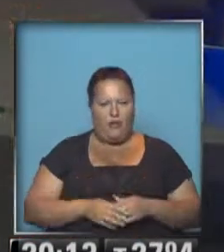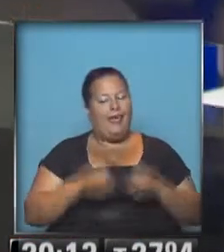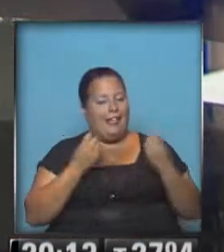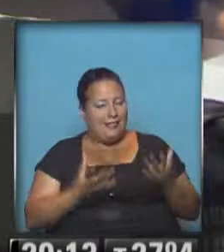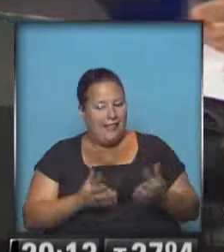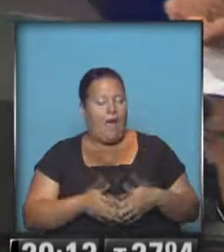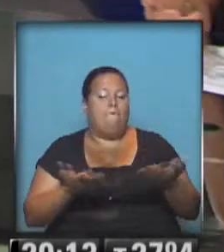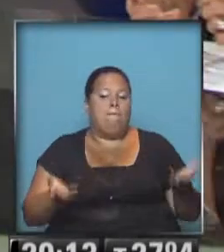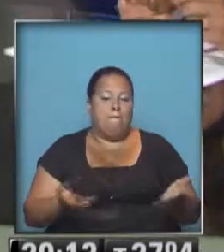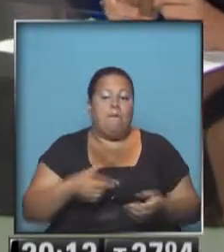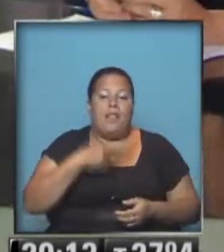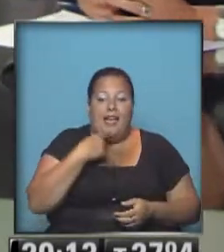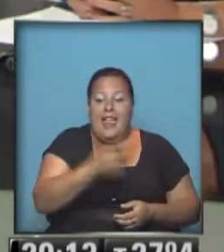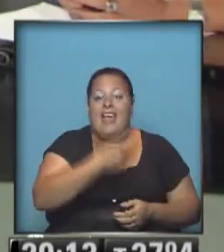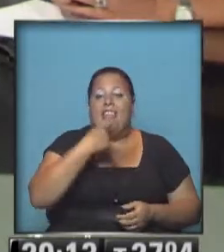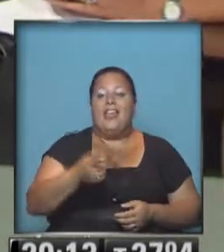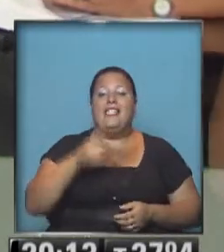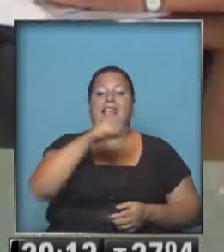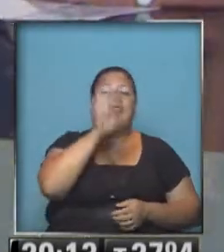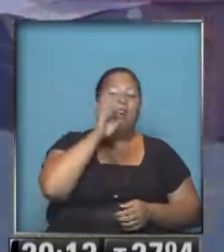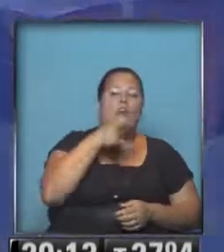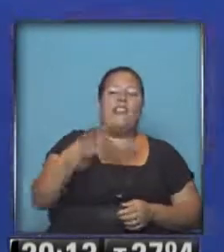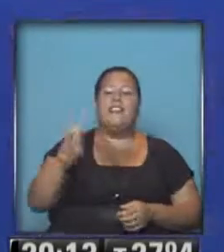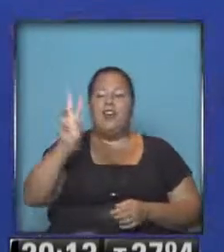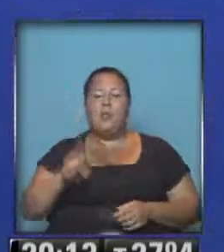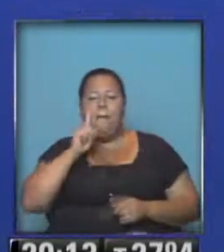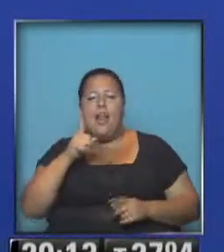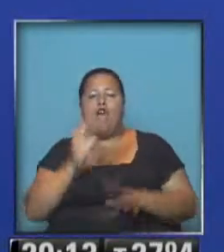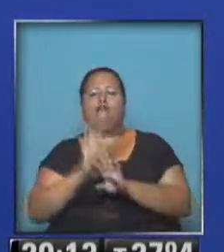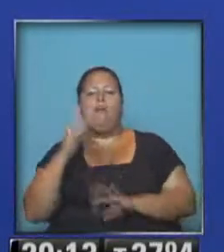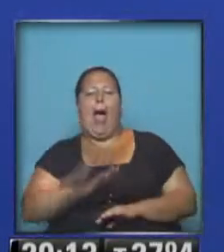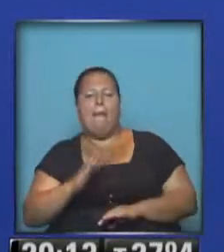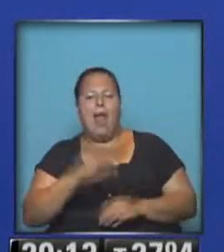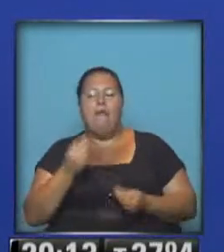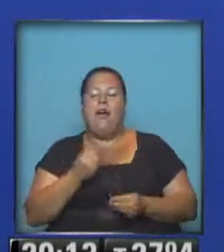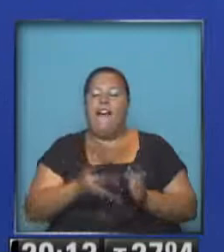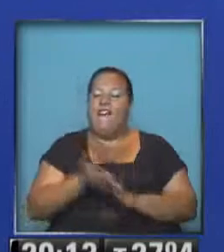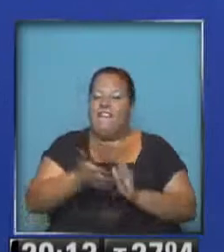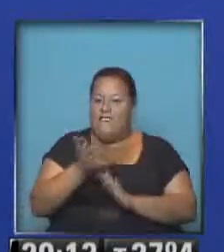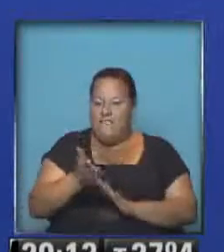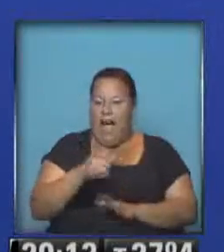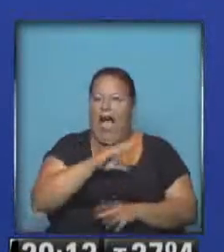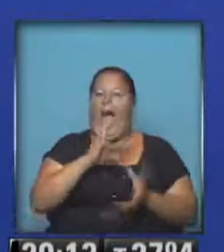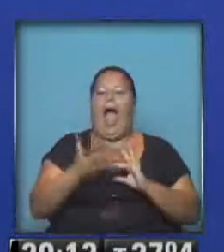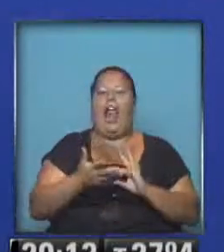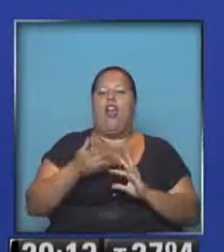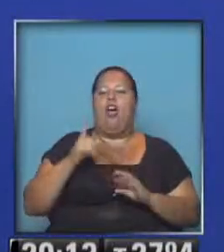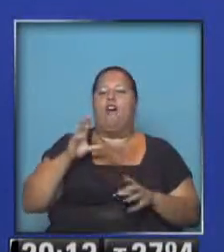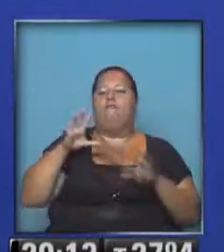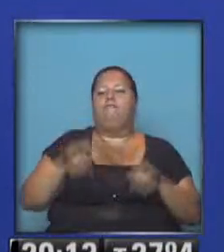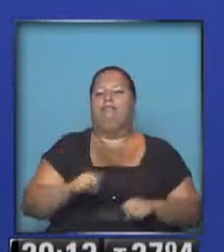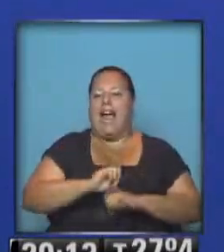tal? Mirá, si consideran a Estados Unidos una amenaza es un paso previo al tomar alguna medida